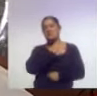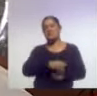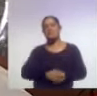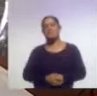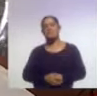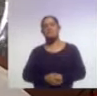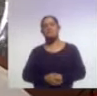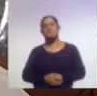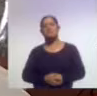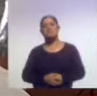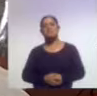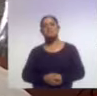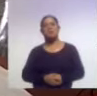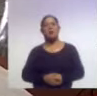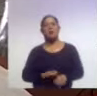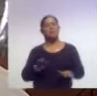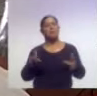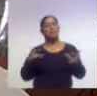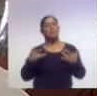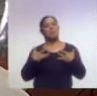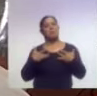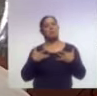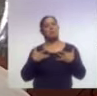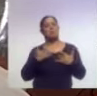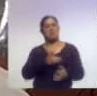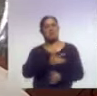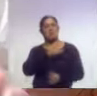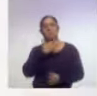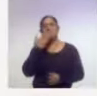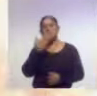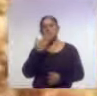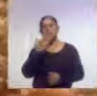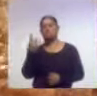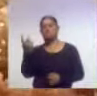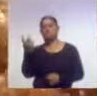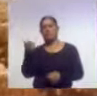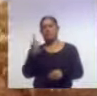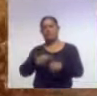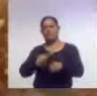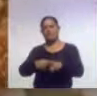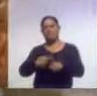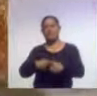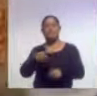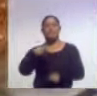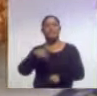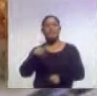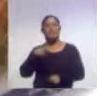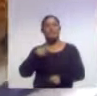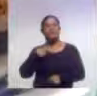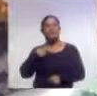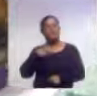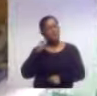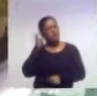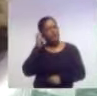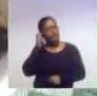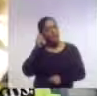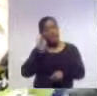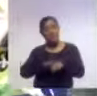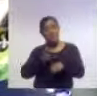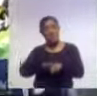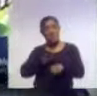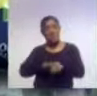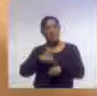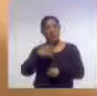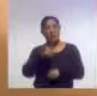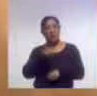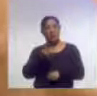es tan común en nuestros genes tener esa enfermedad. Pero, ¿por qué escuchamos últimamente más sobre el gluten?